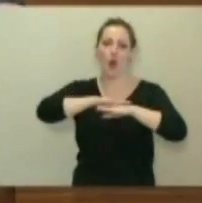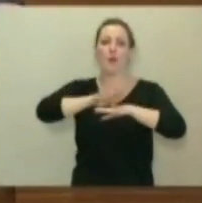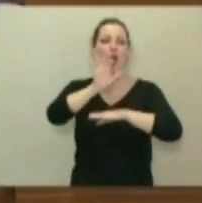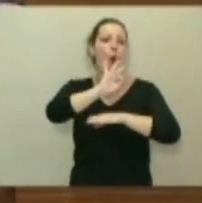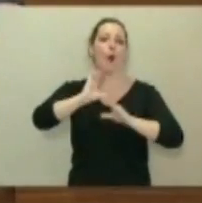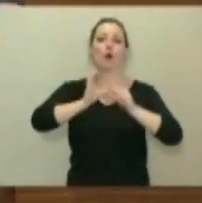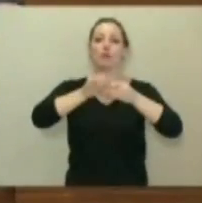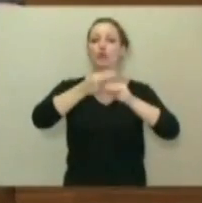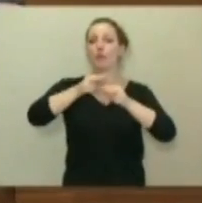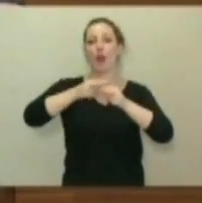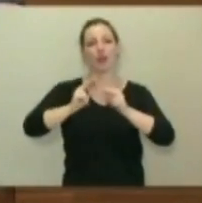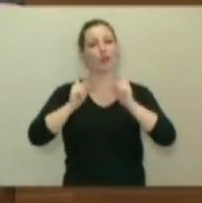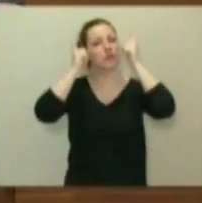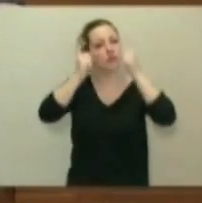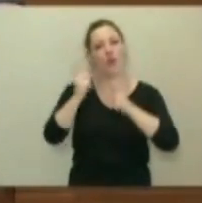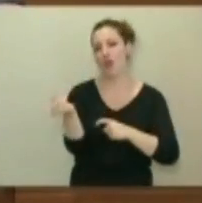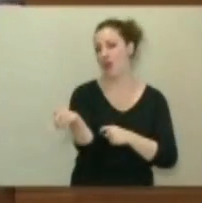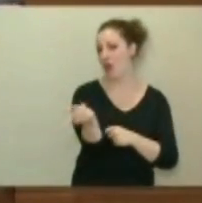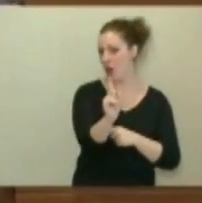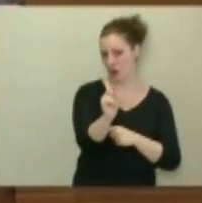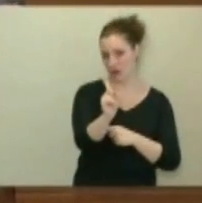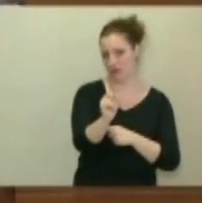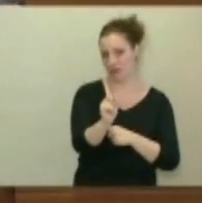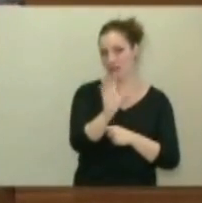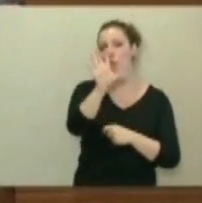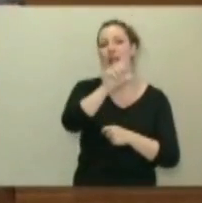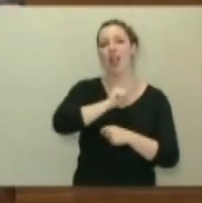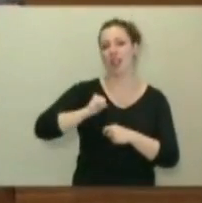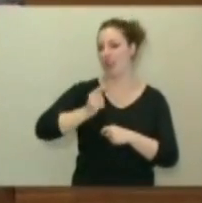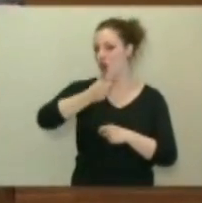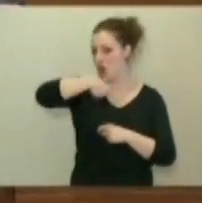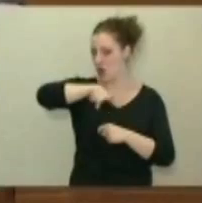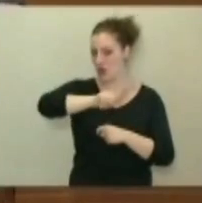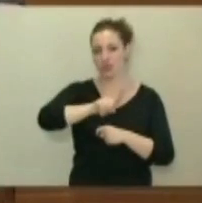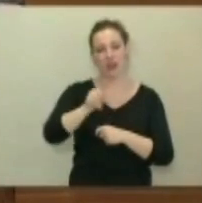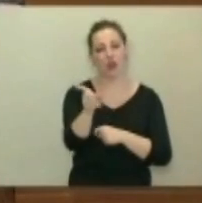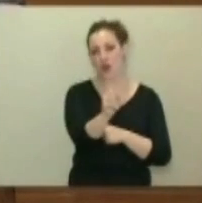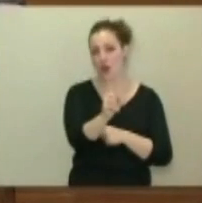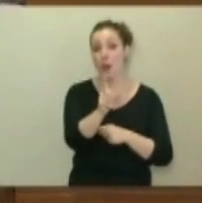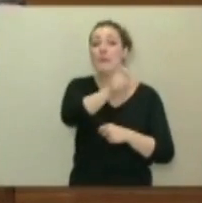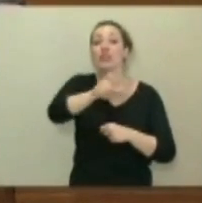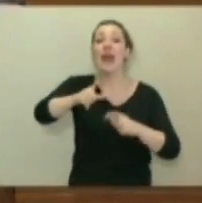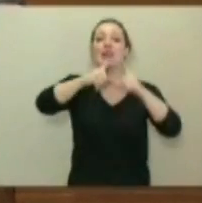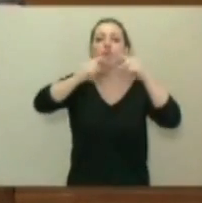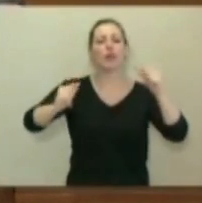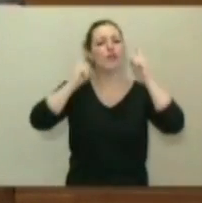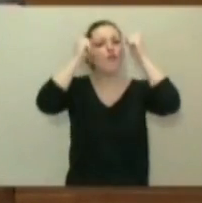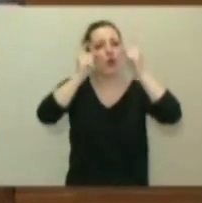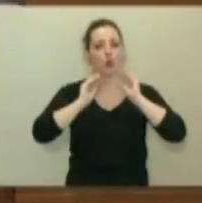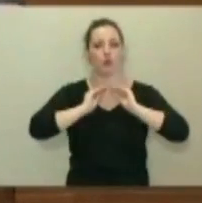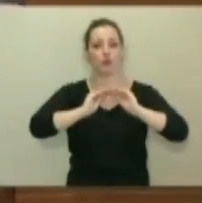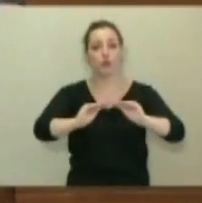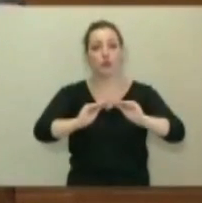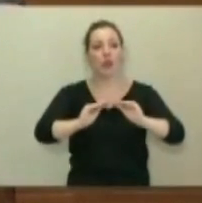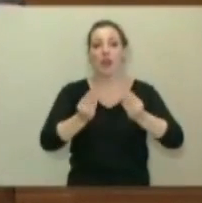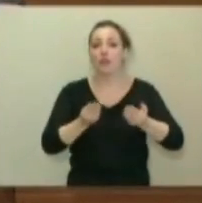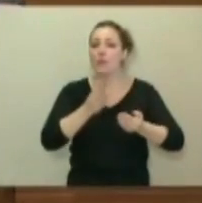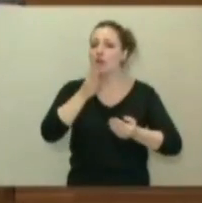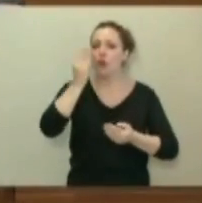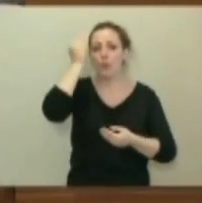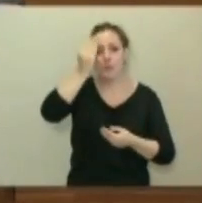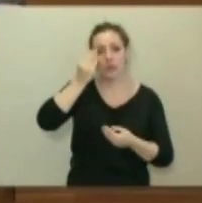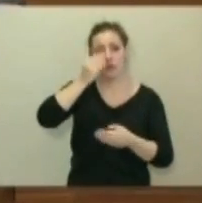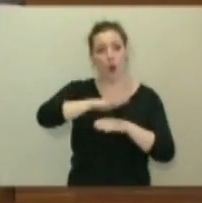o los políticos de esta comunidad. Es un esfuerzo que han hecho los asturianos. Y lo que ha hecho de forma absolutamente injusta el Gobierno